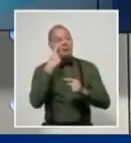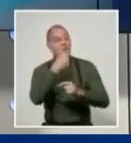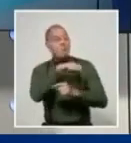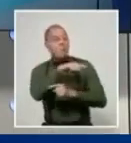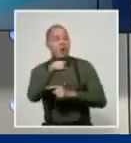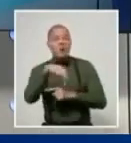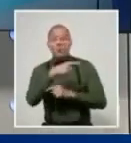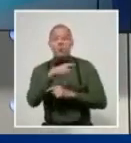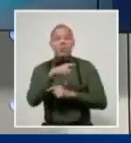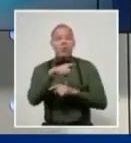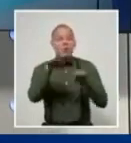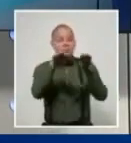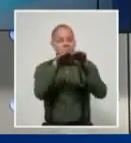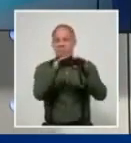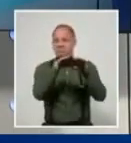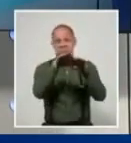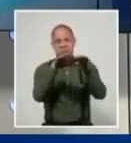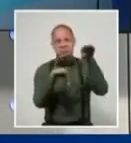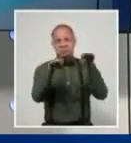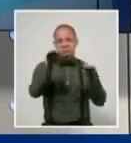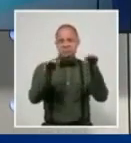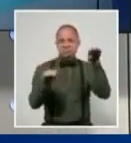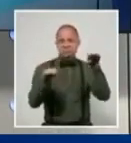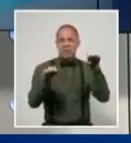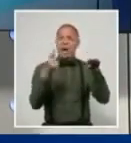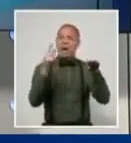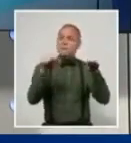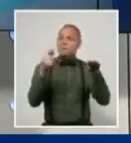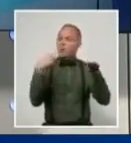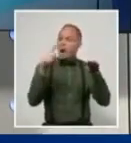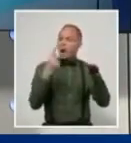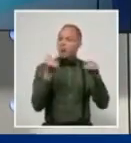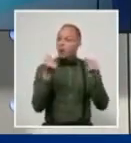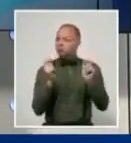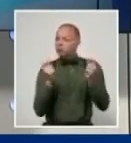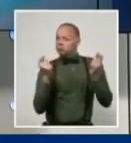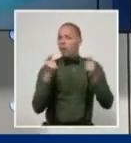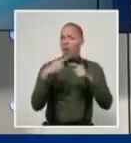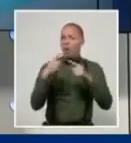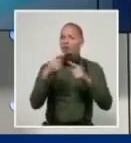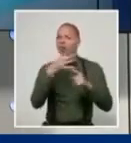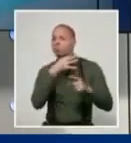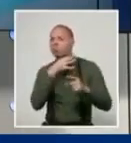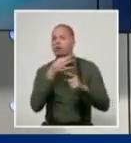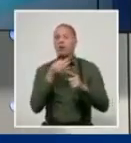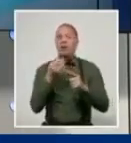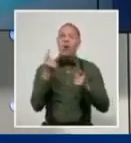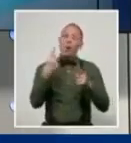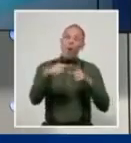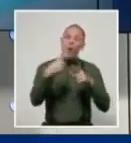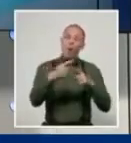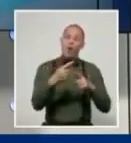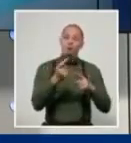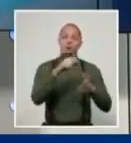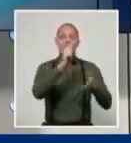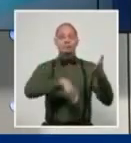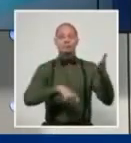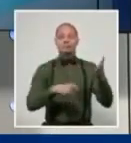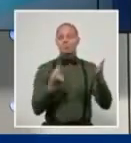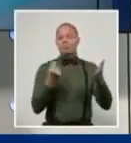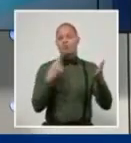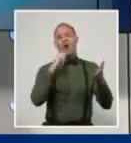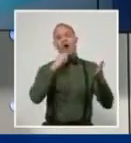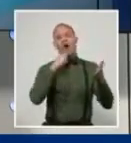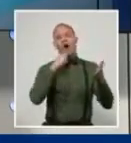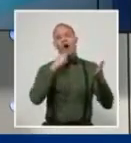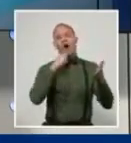ponen a pensar cuando observan que esas brechas ya existían. Ya. Las tiendas en MLC solo las hacen visibles.